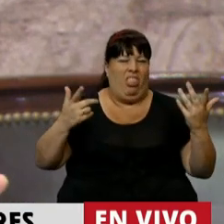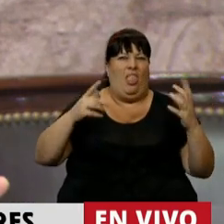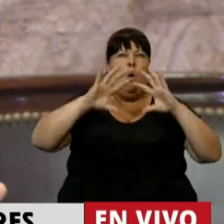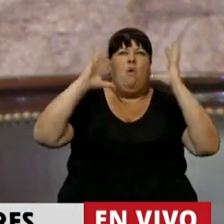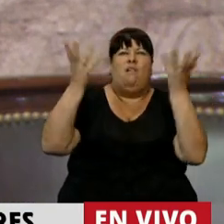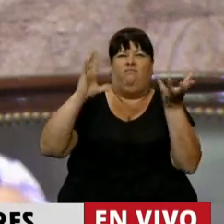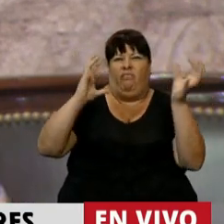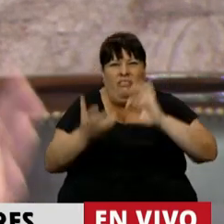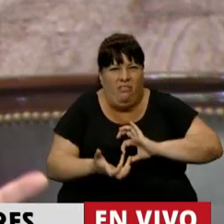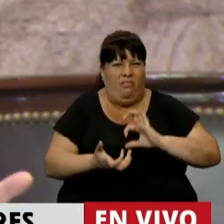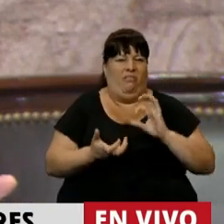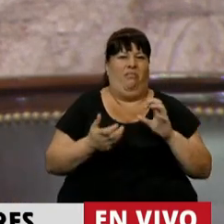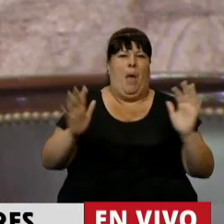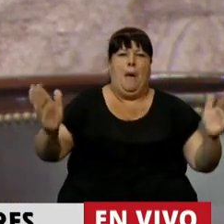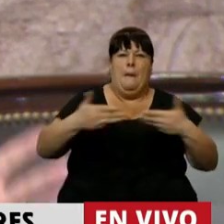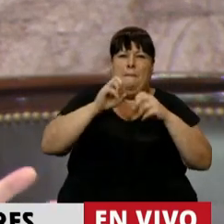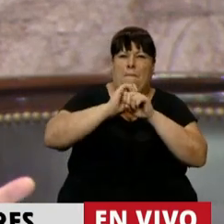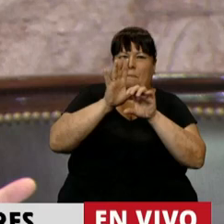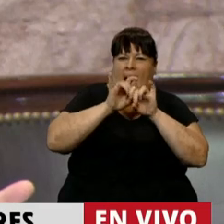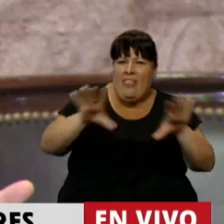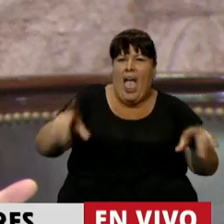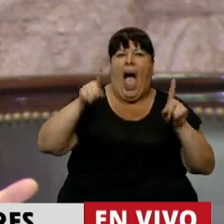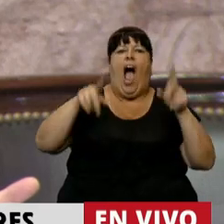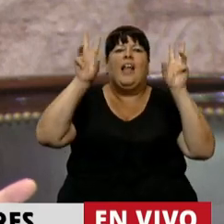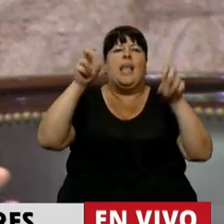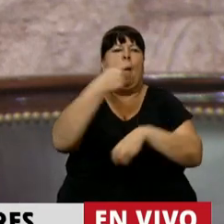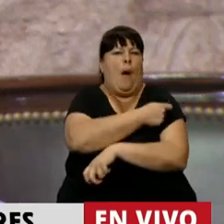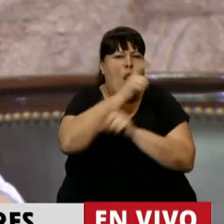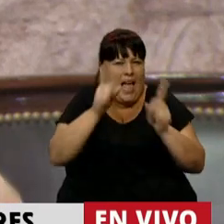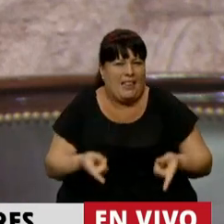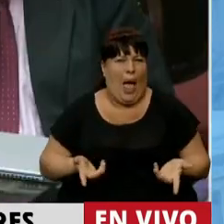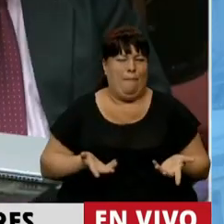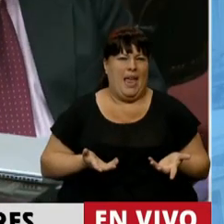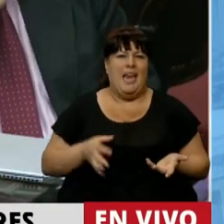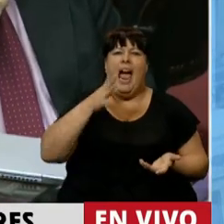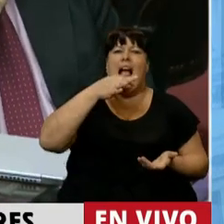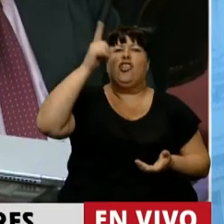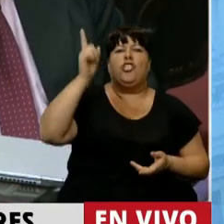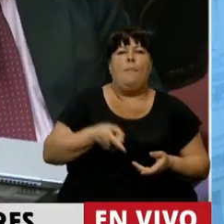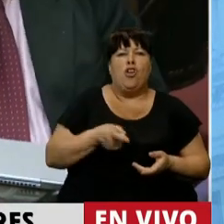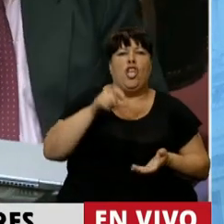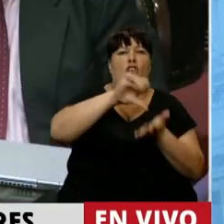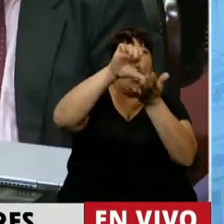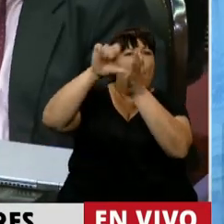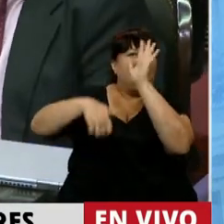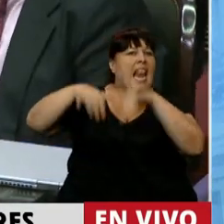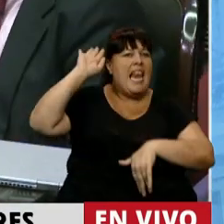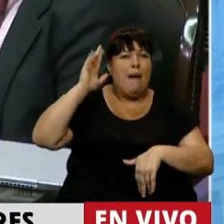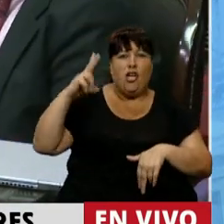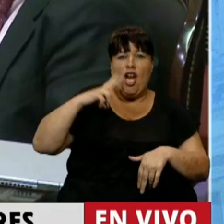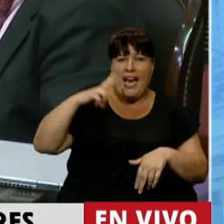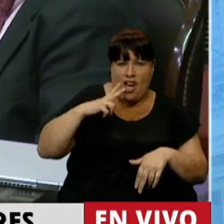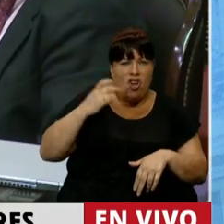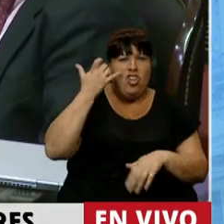del planeta, con la pandemia, ahora con el tema de las vacunas, presidente, el 14% de los países en su mayoría, los más